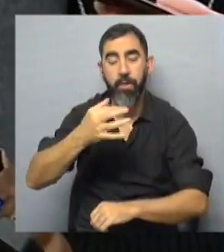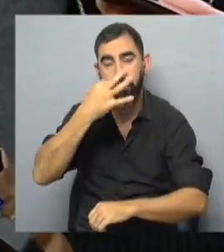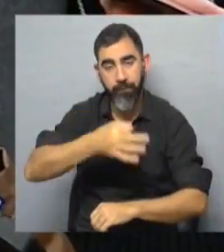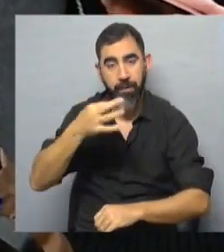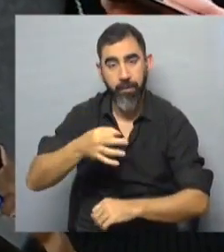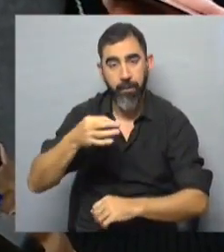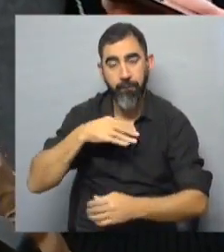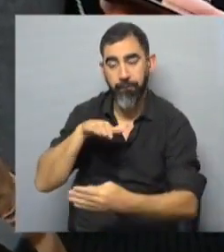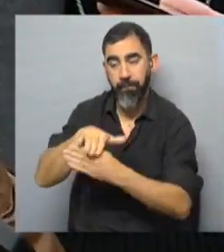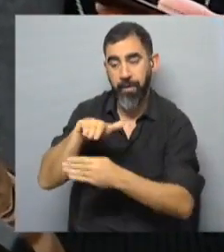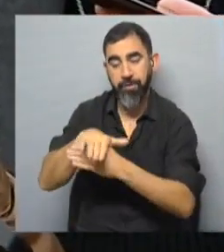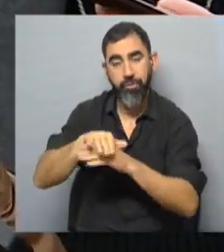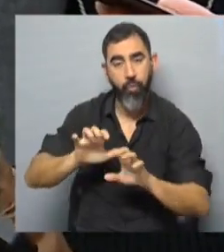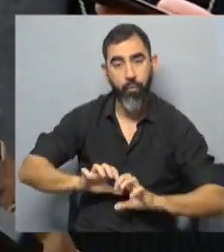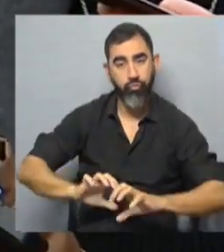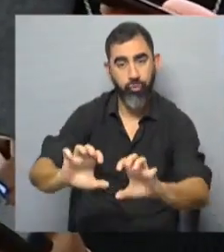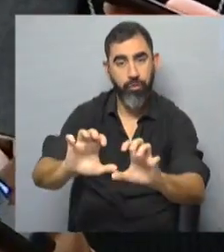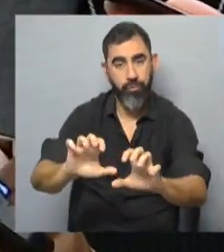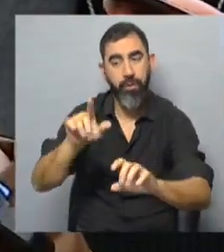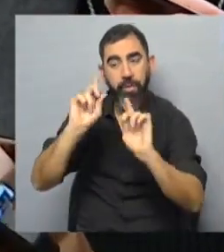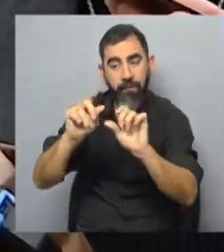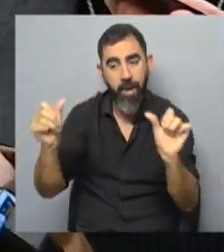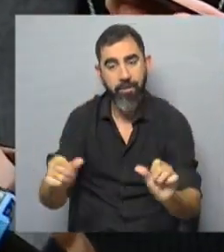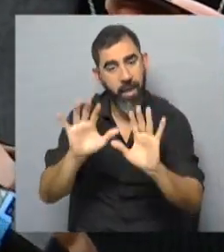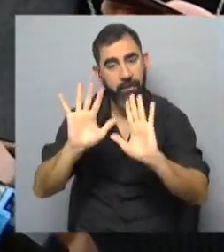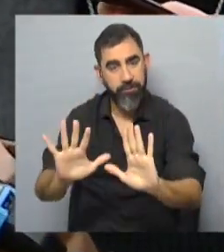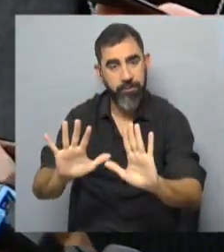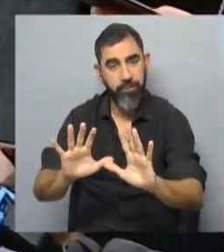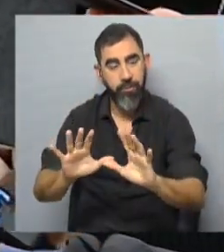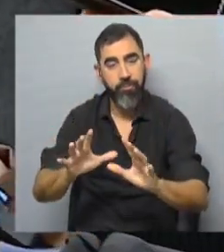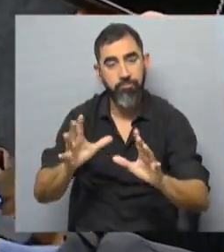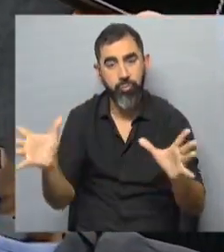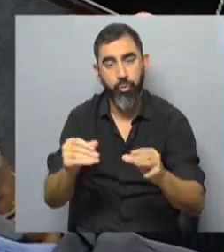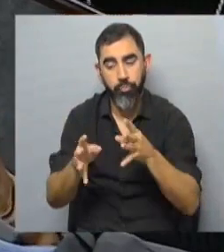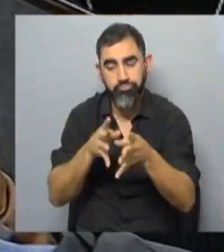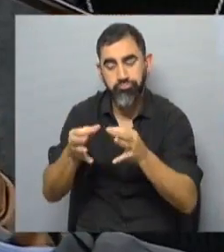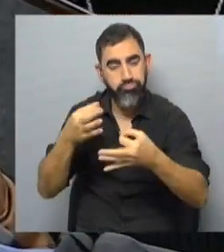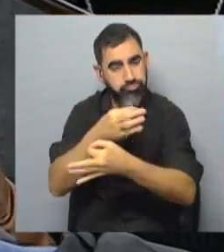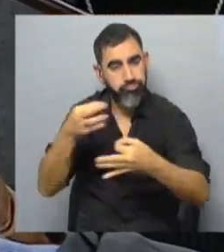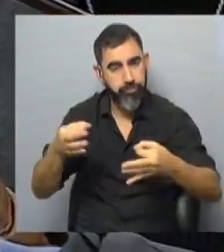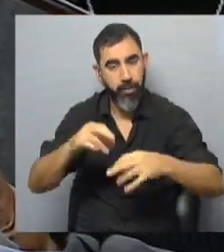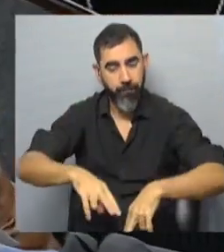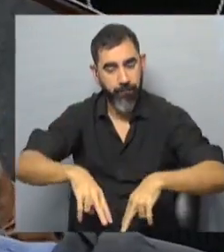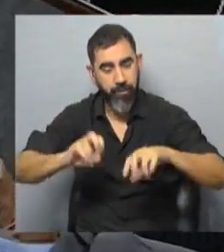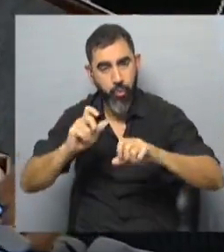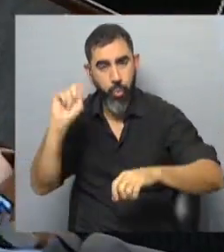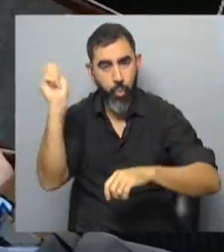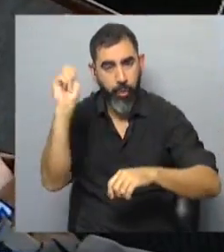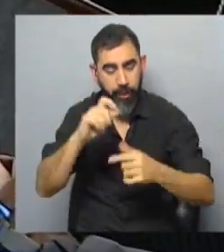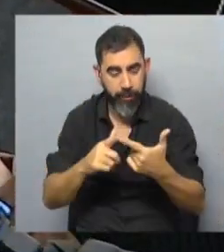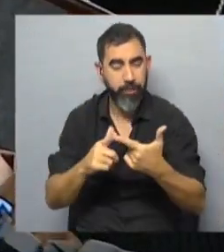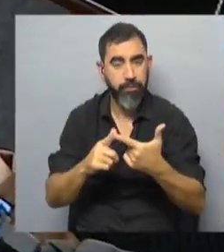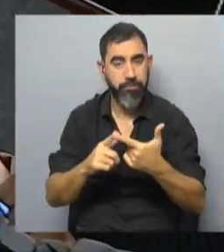me parece muy bien que es lo que hay que hacer y que funcionaron todos los mecanismos, investigación de urgencia